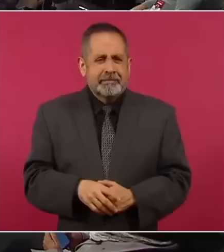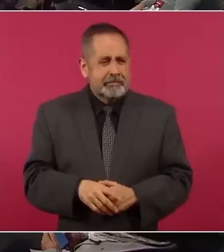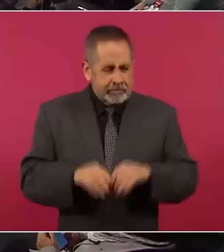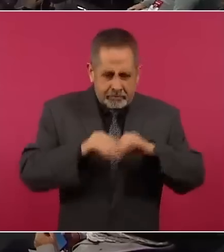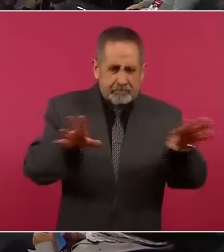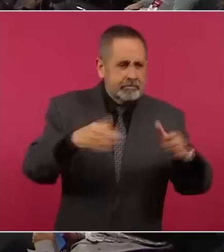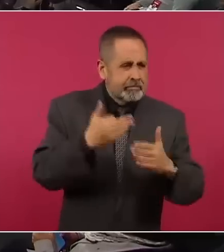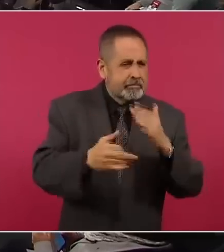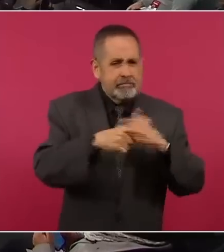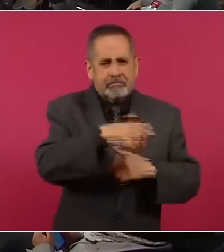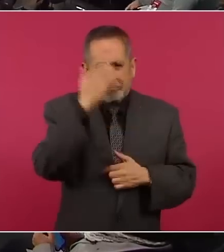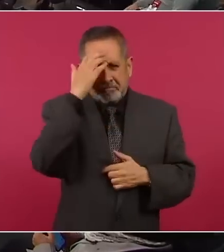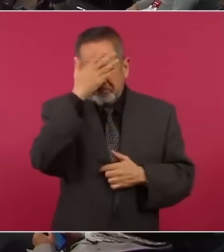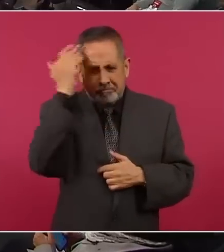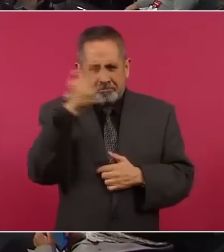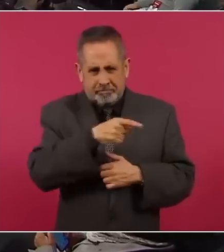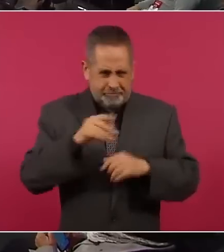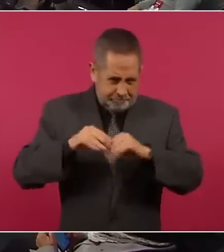conoce.